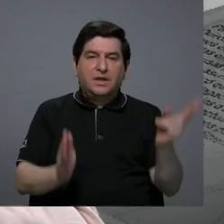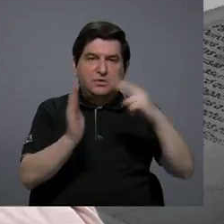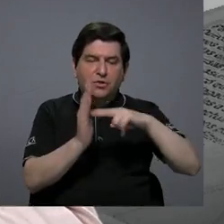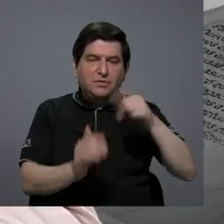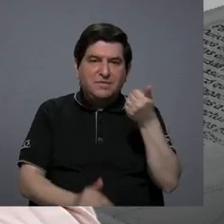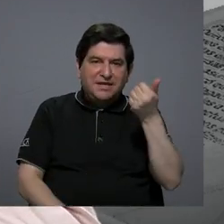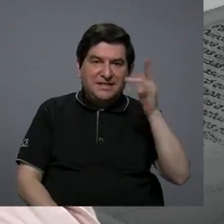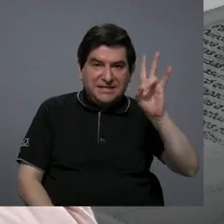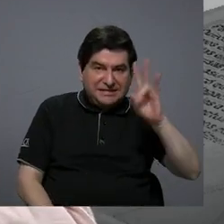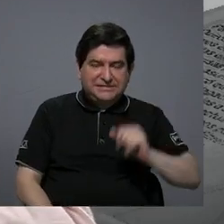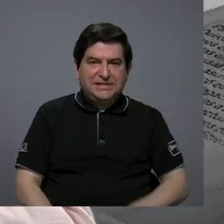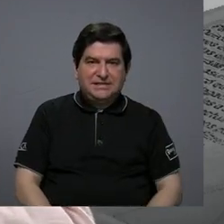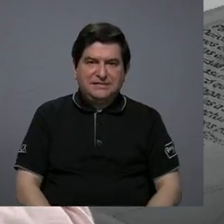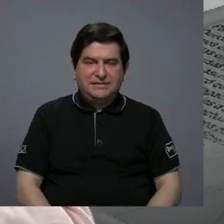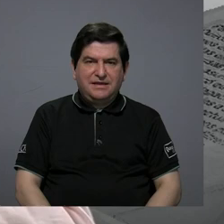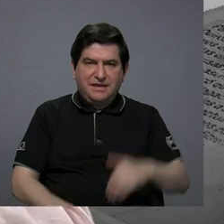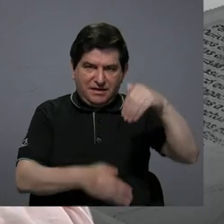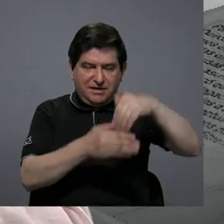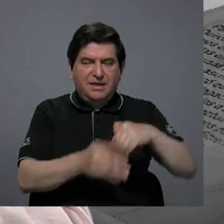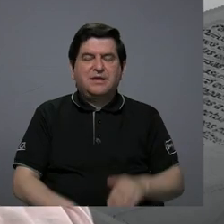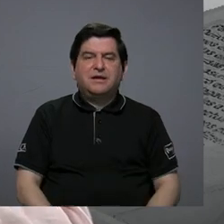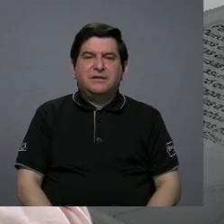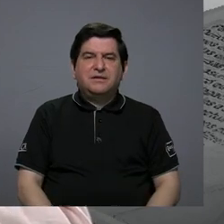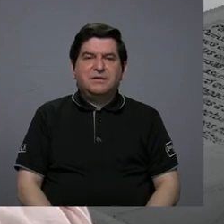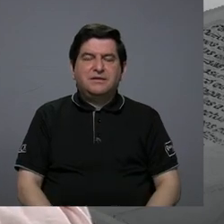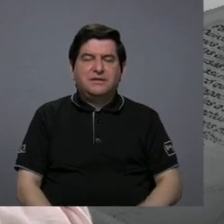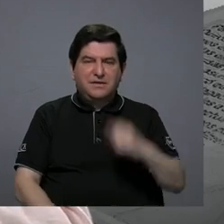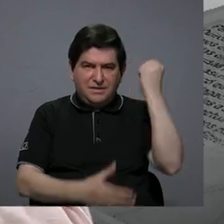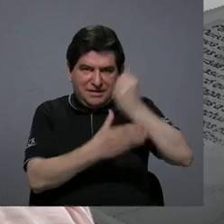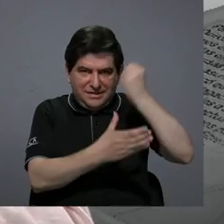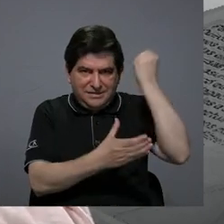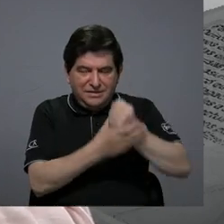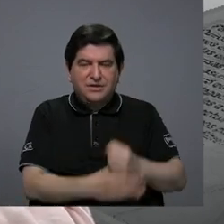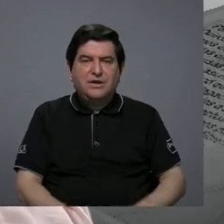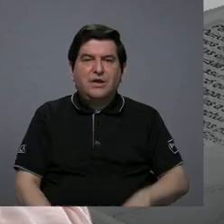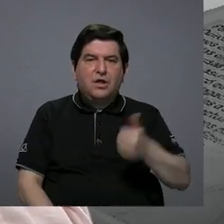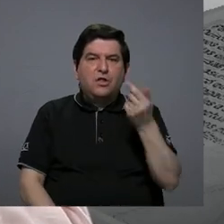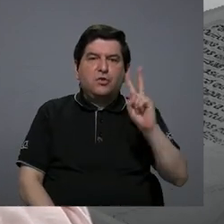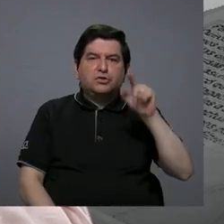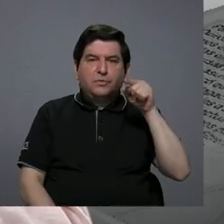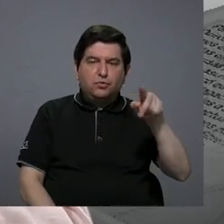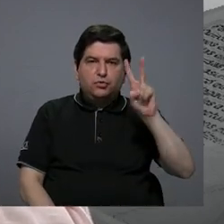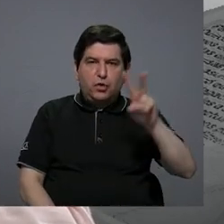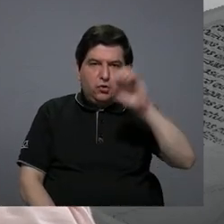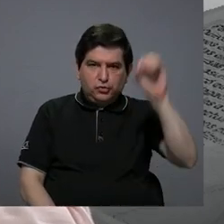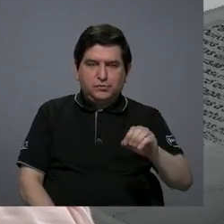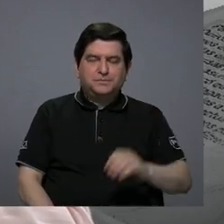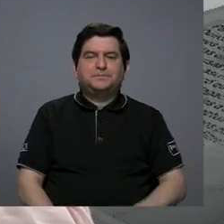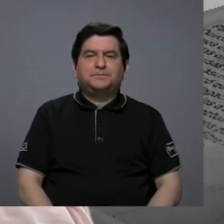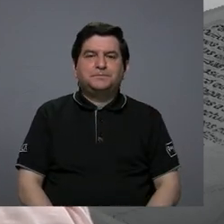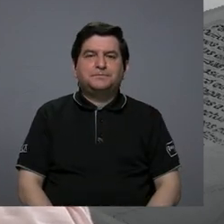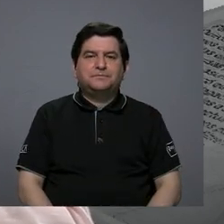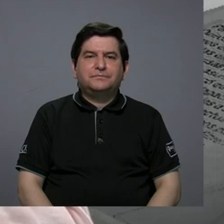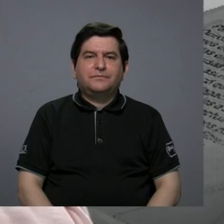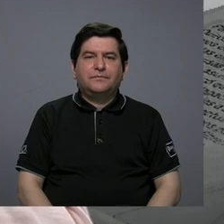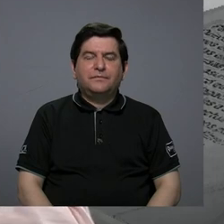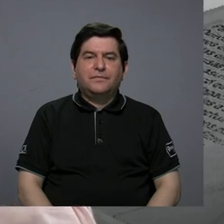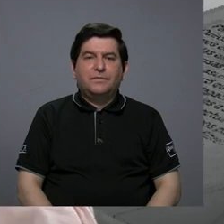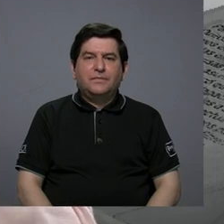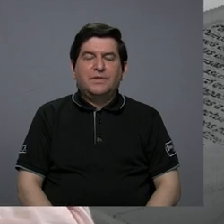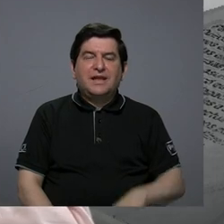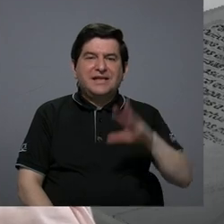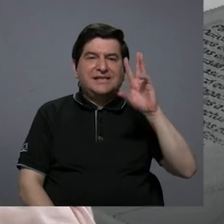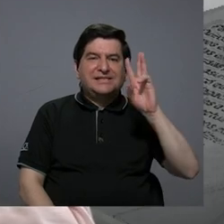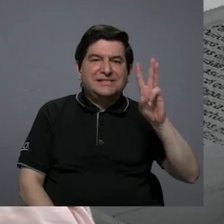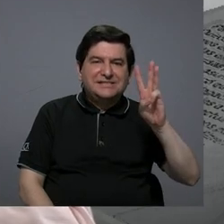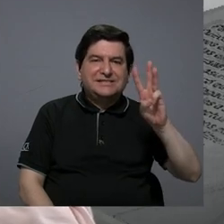2017 se había registrado una tasa de homicidios del 12.2 con un total de